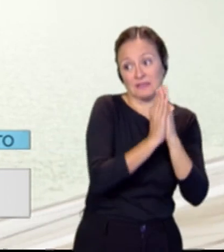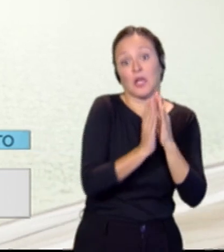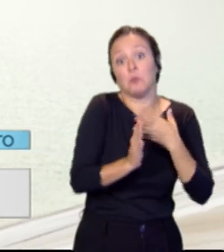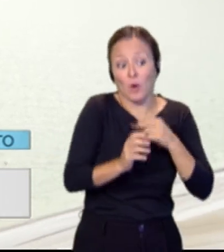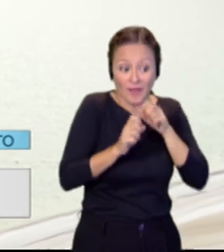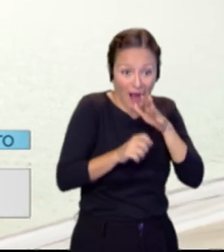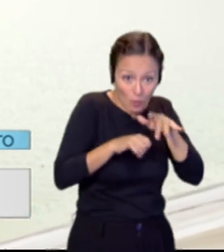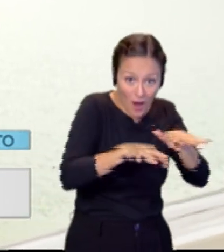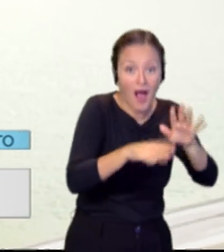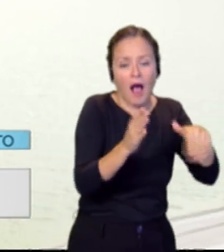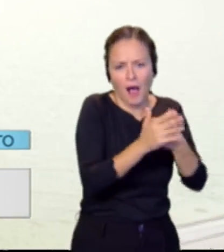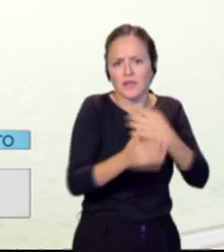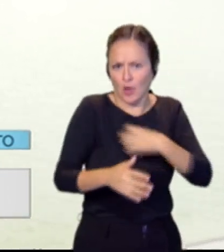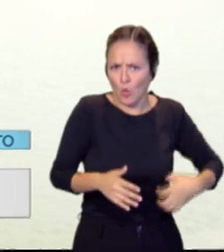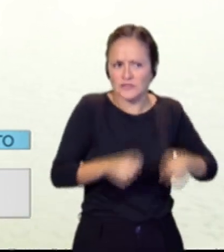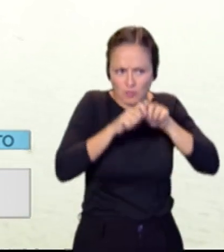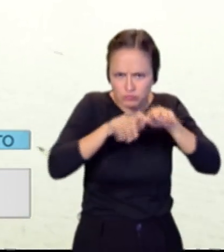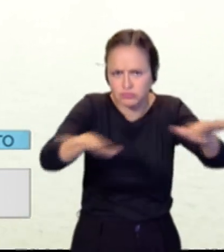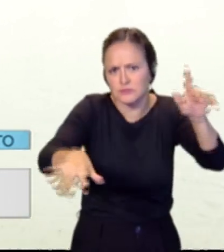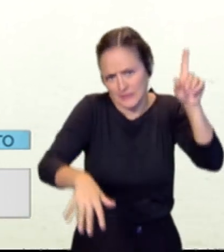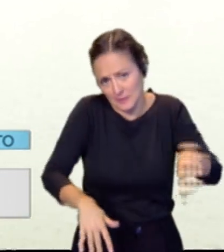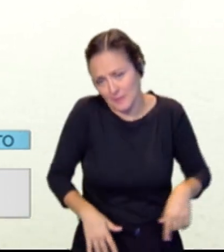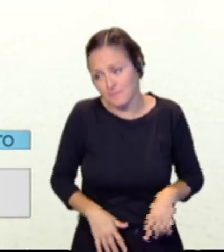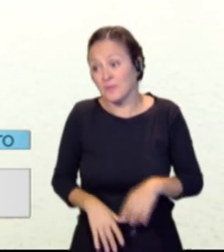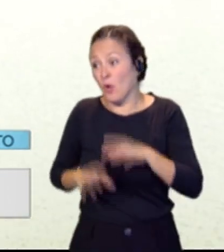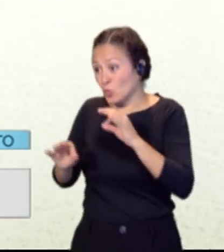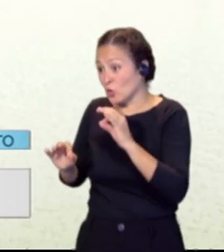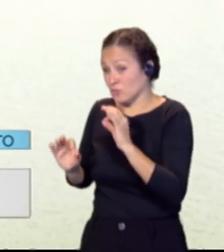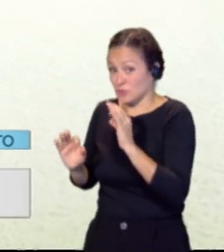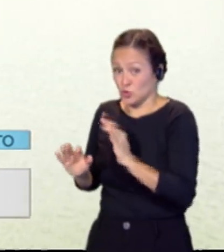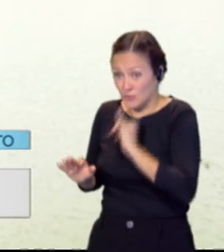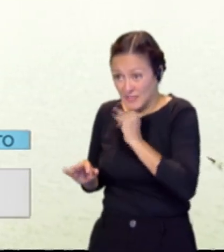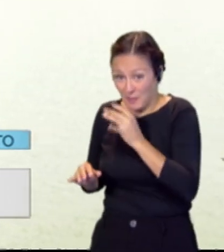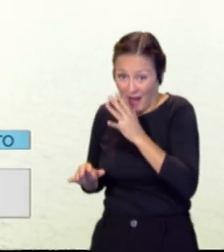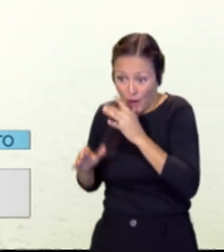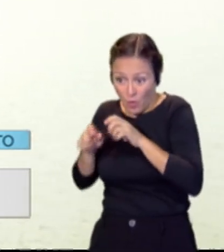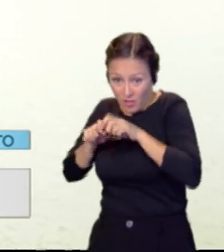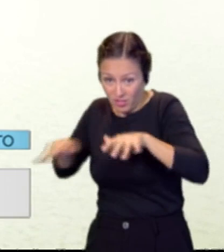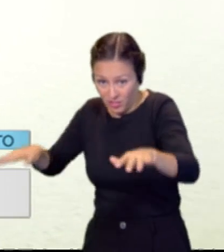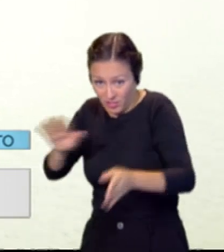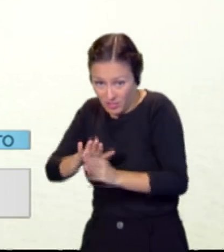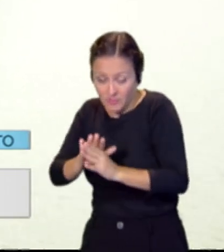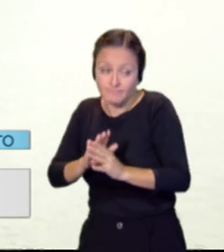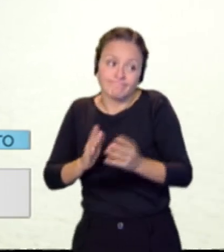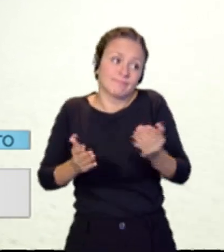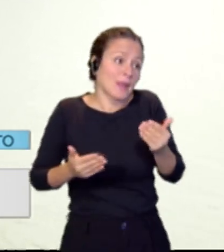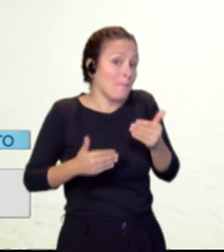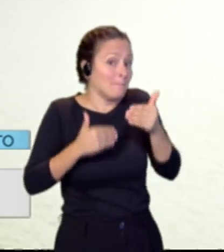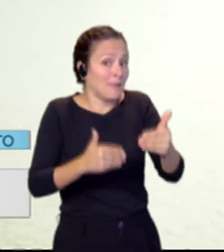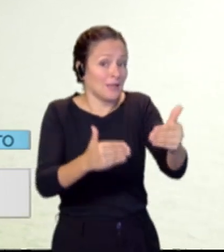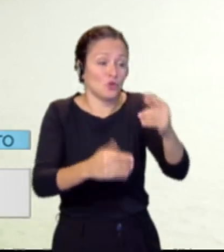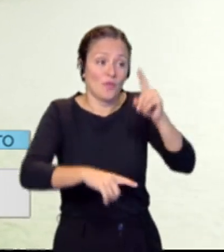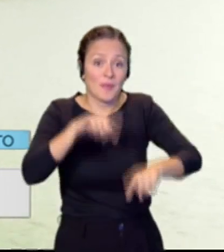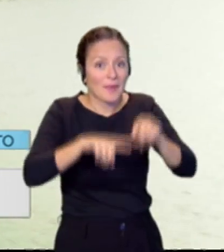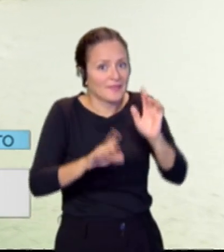estas obras, sobre todo a corto plazo, para garantizar ese suministro de agua aquí en la isla de Tenerife? Los plazos dependen de cada actuación. Cada actuación tiene sus